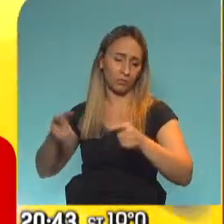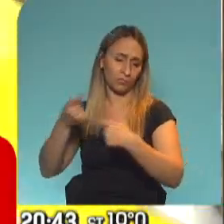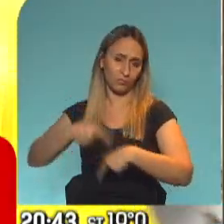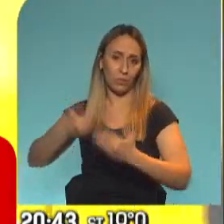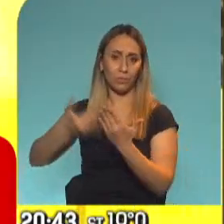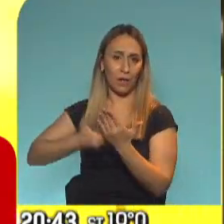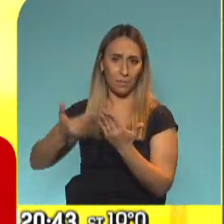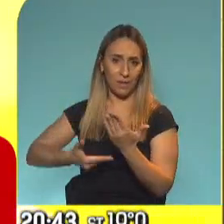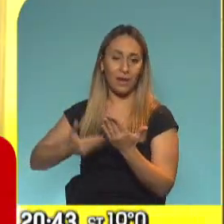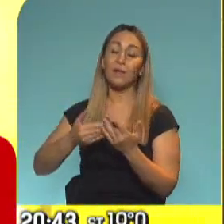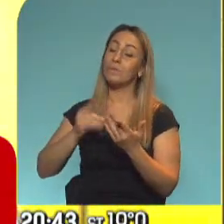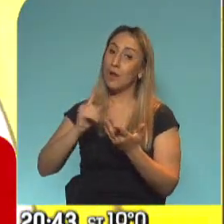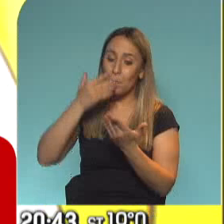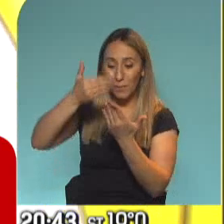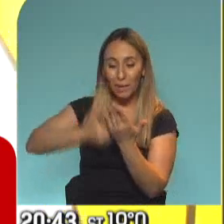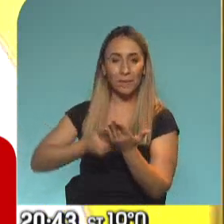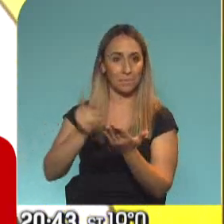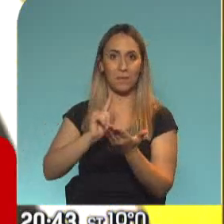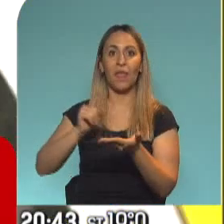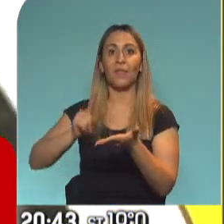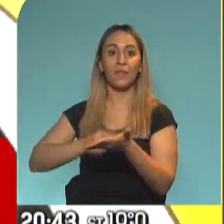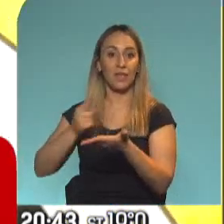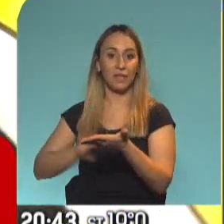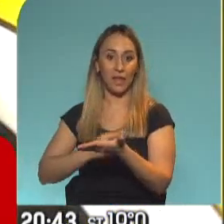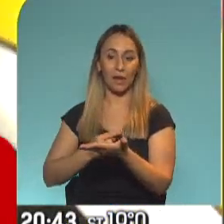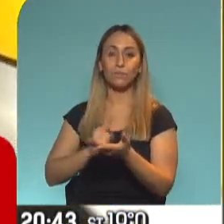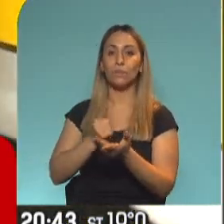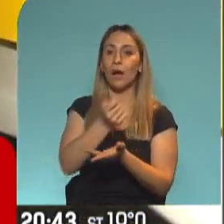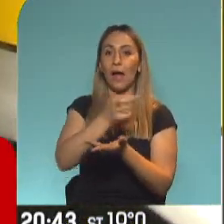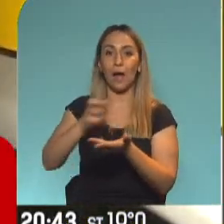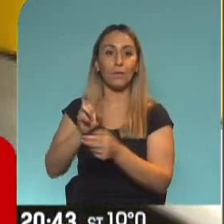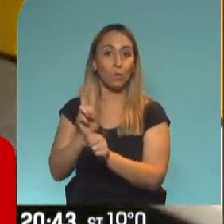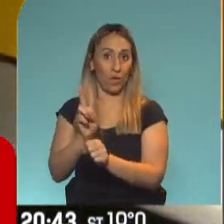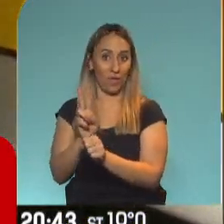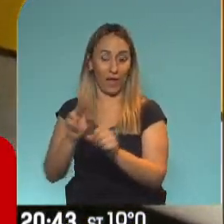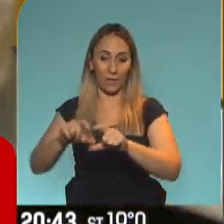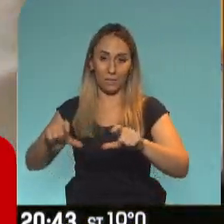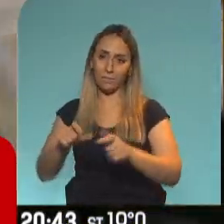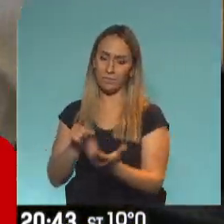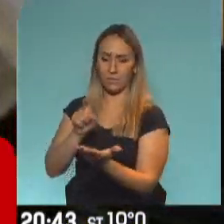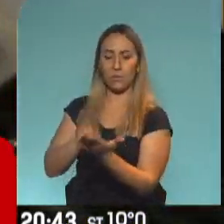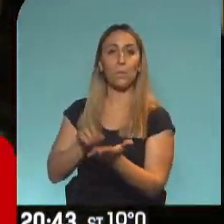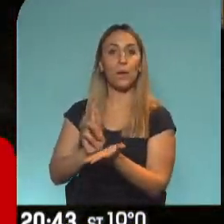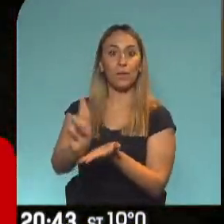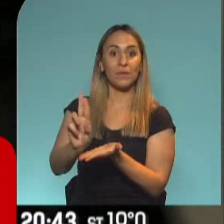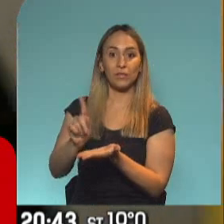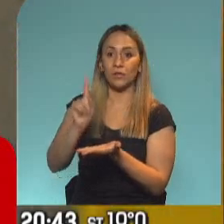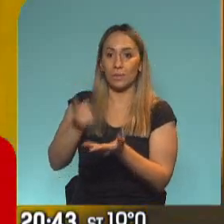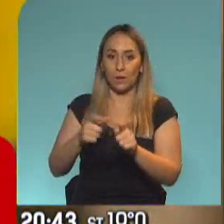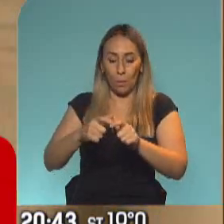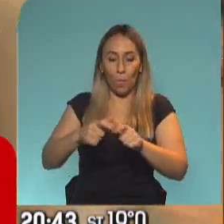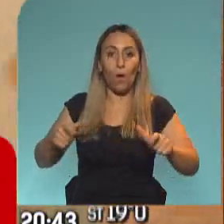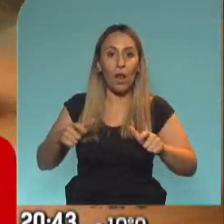documentación va a ser digital. El permiso en la aplicación Cuidar. Ahí también el documento junto al boleto digital.